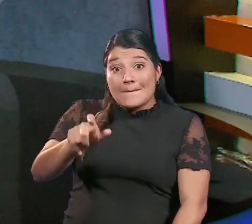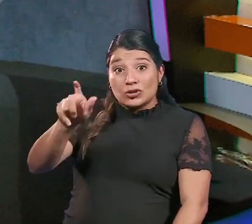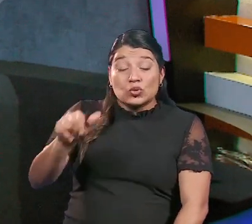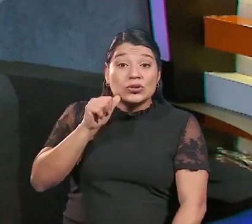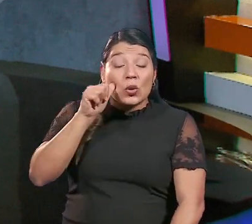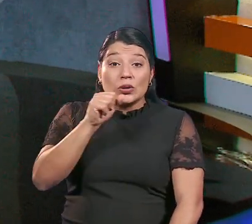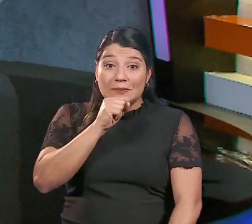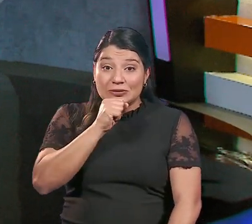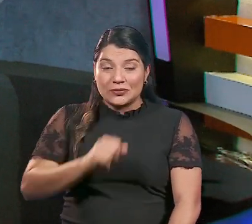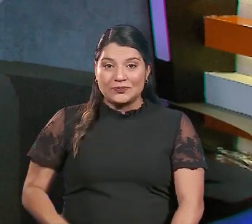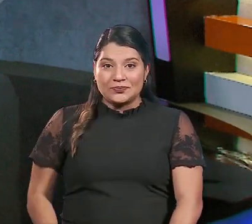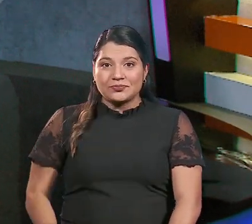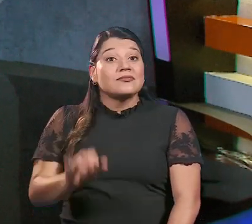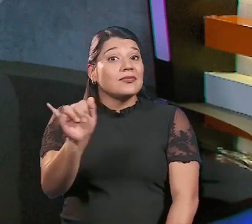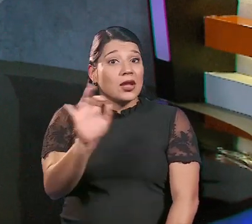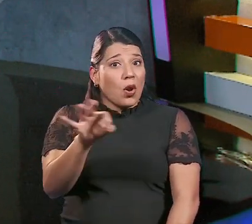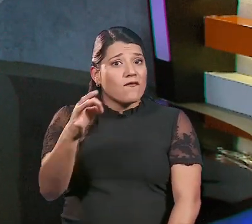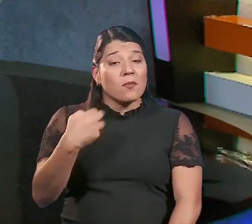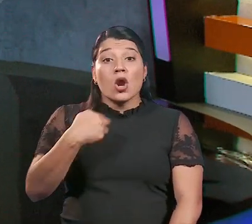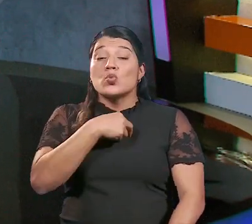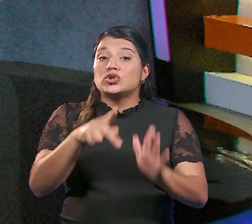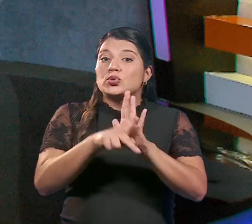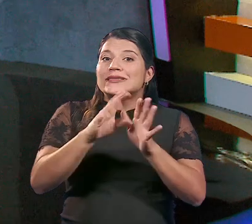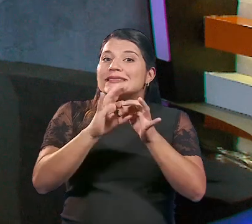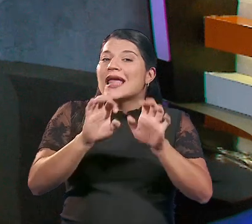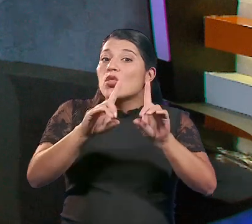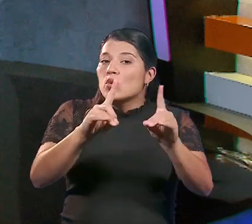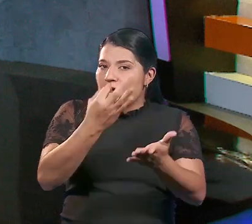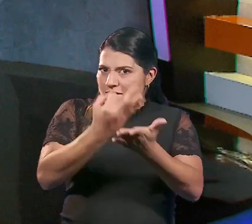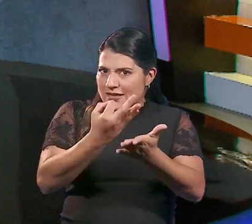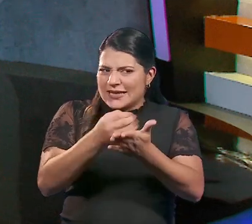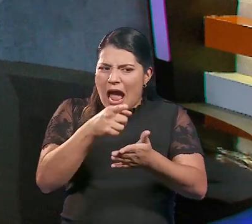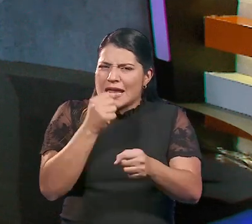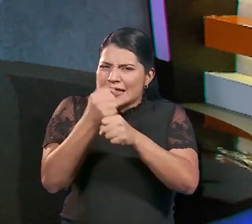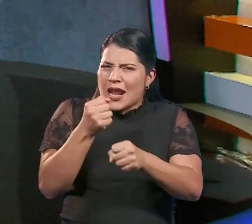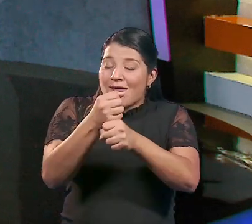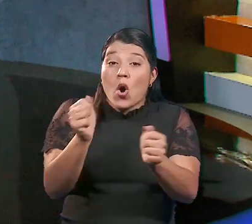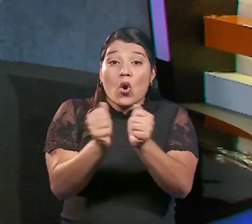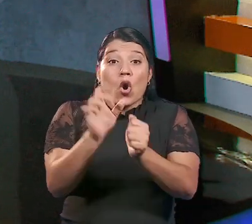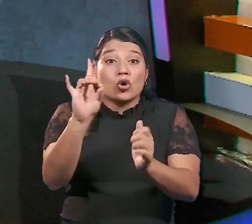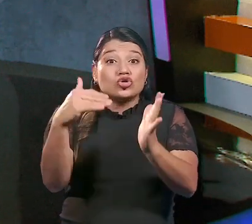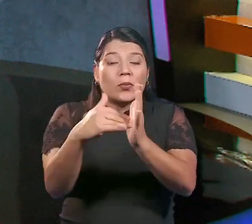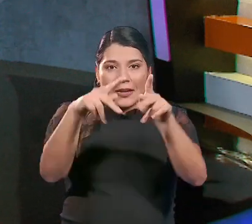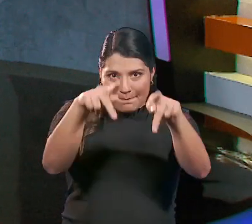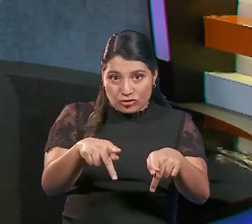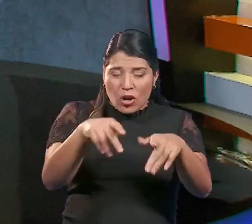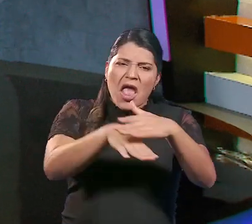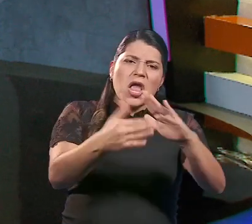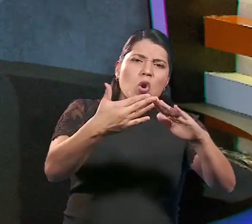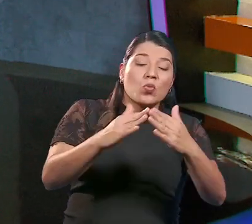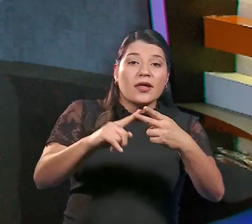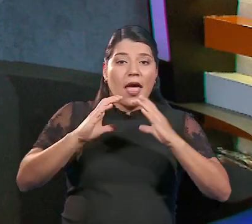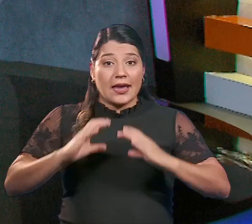a 573 personas adultas mayores. De igual manera, nuestro programa de educación financiera trabajó